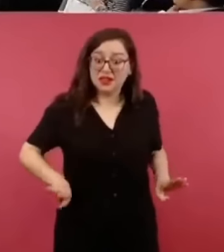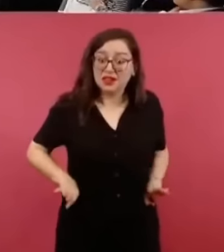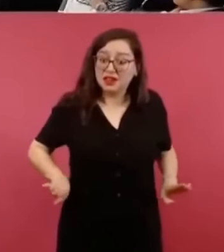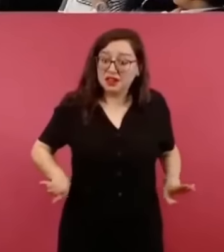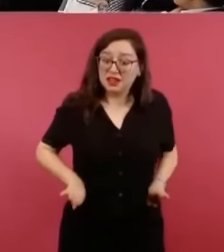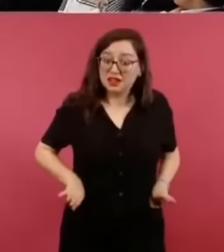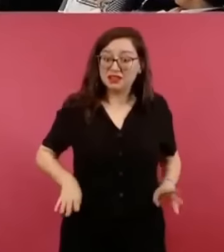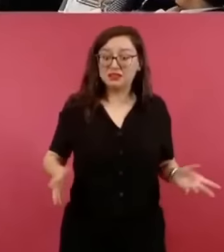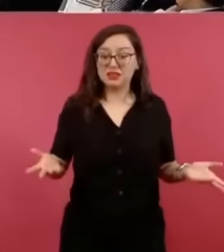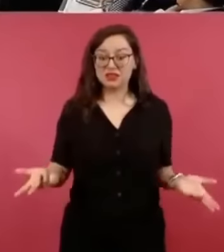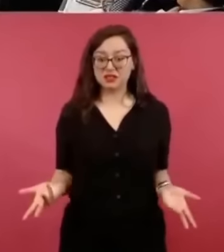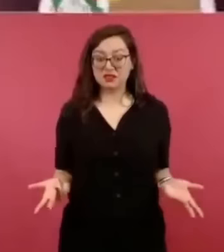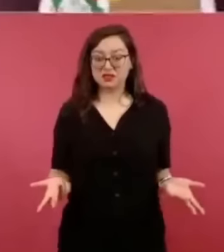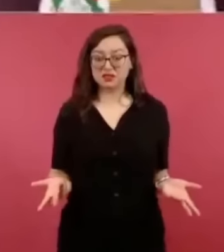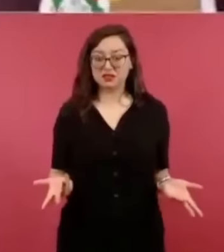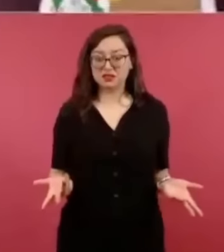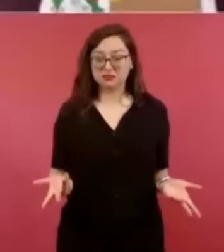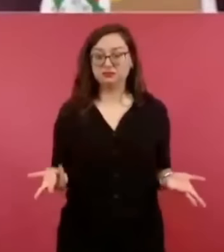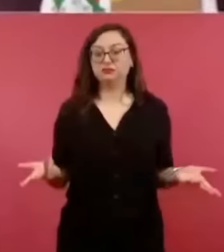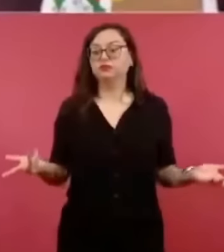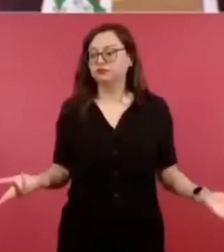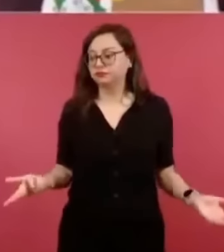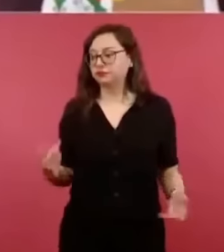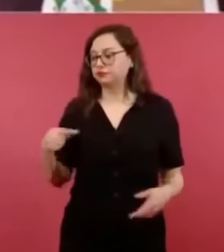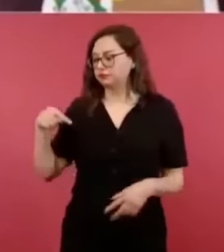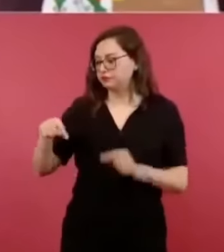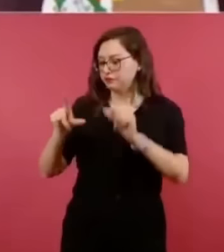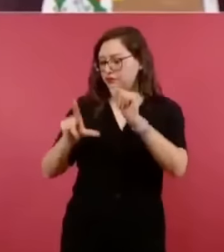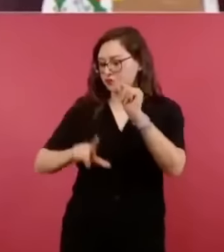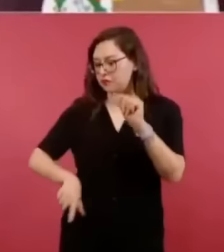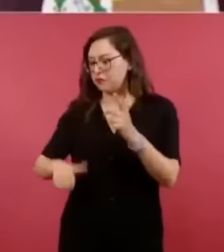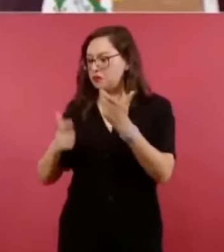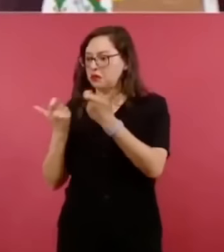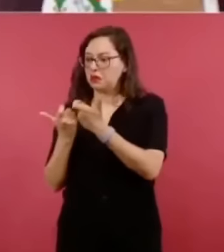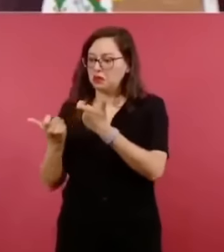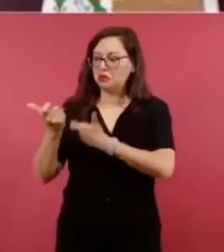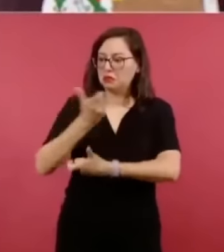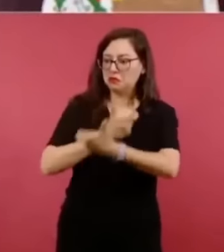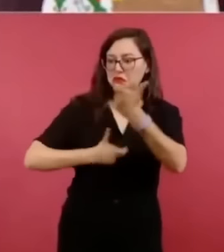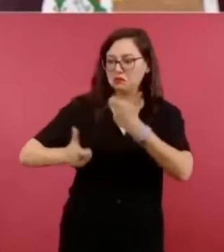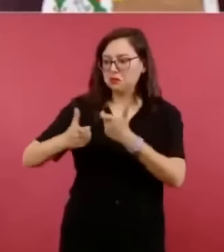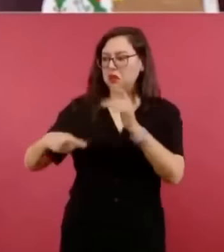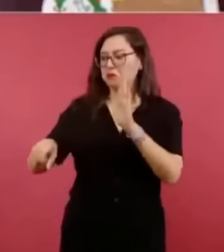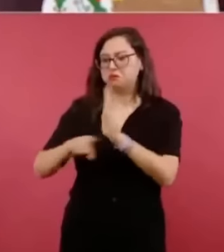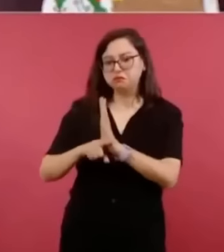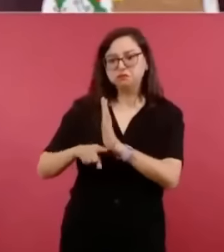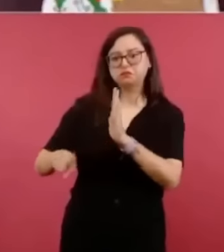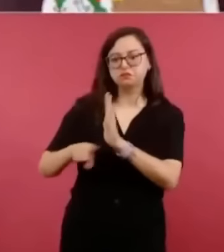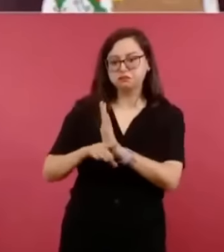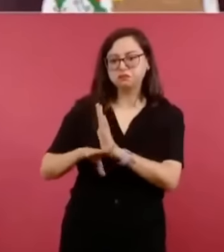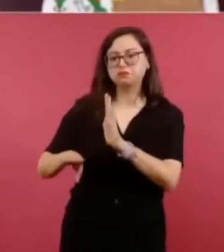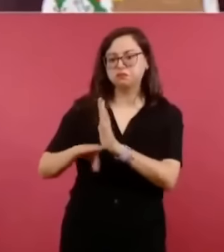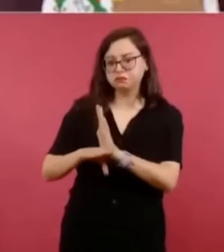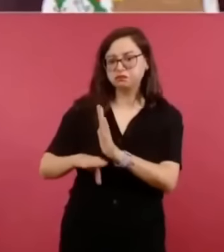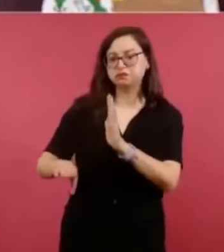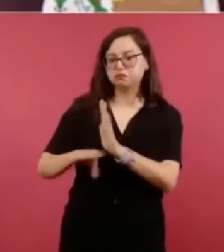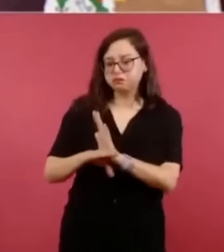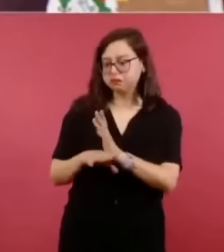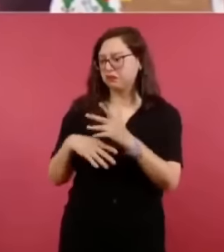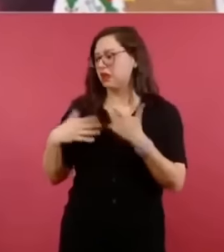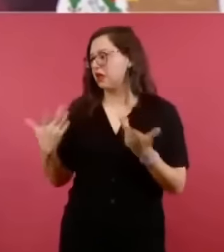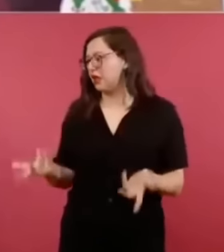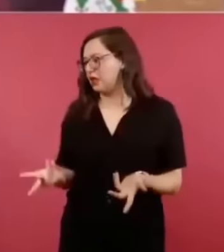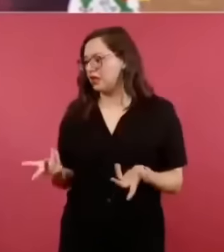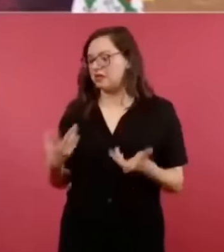que no crecía la economía, que no había empleo, que había